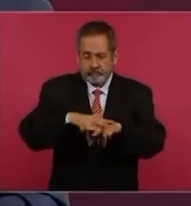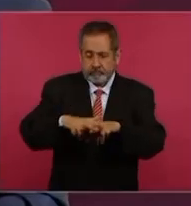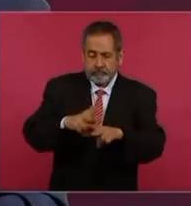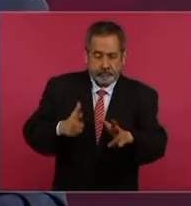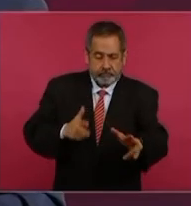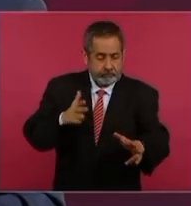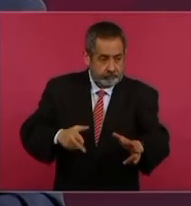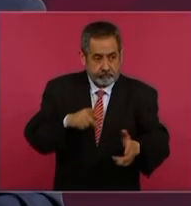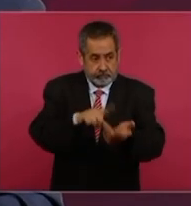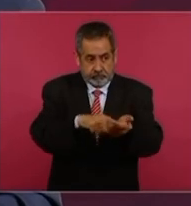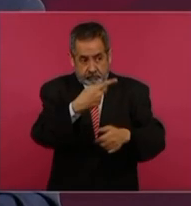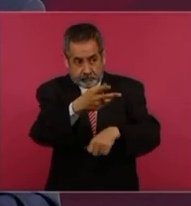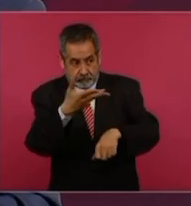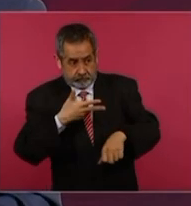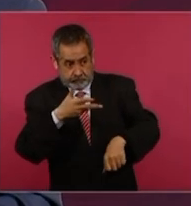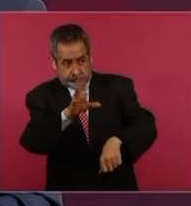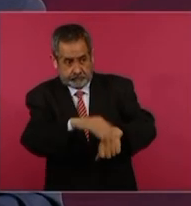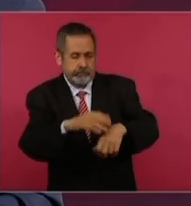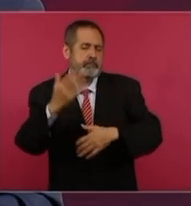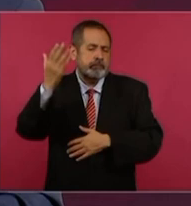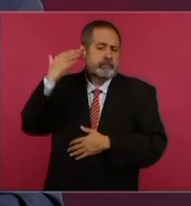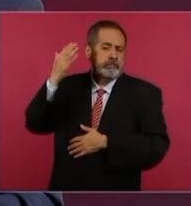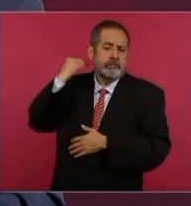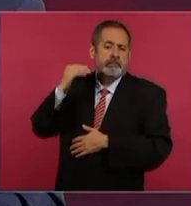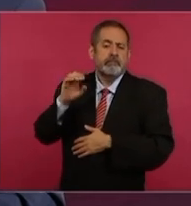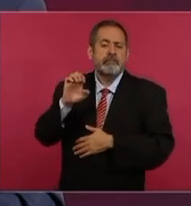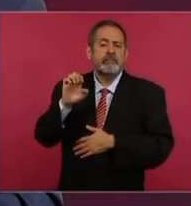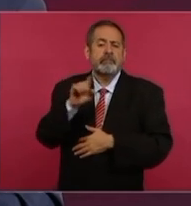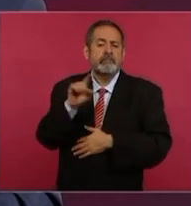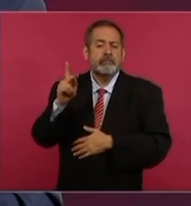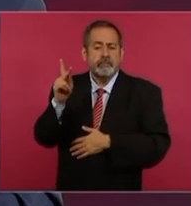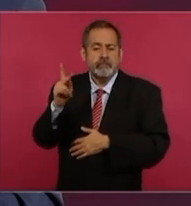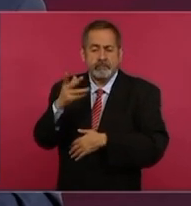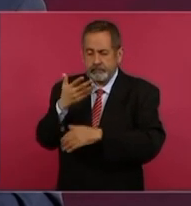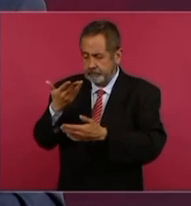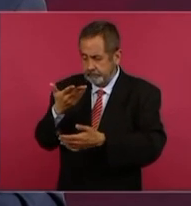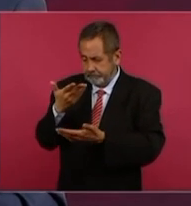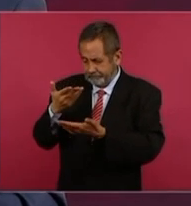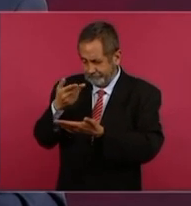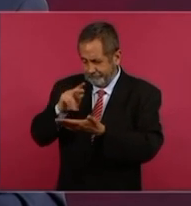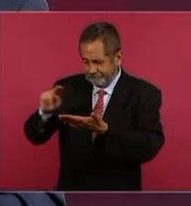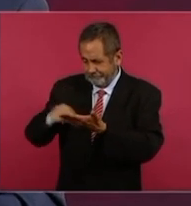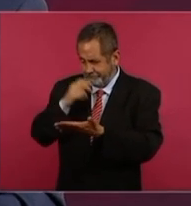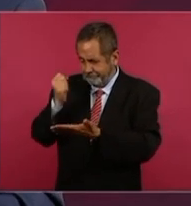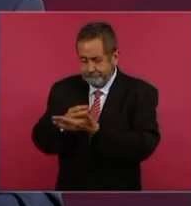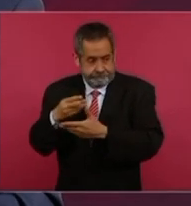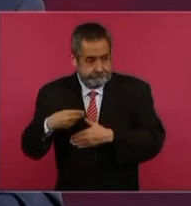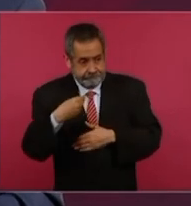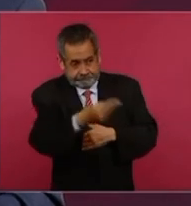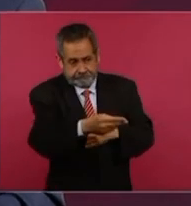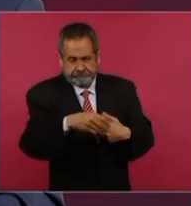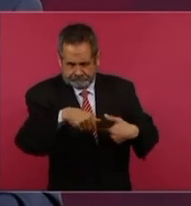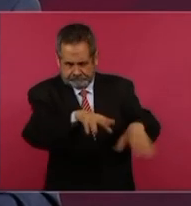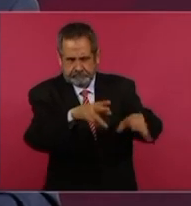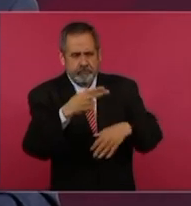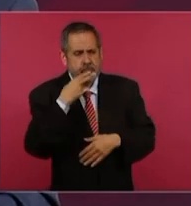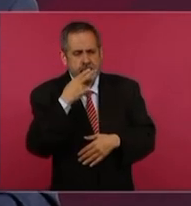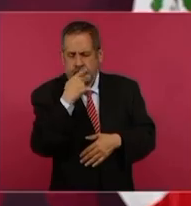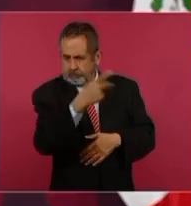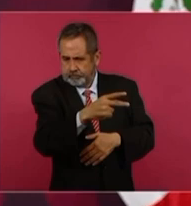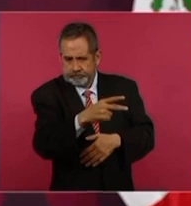que entregó Ernesto Zedillo, convocándolos para que todas las vías